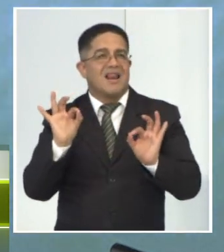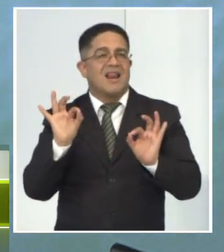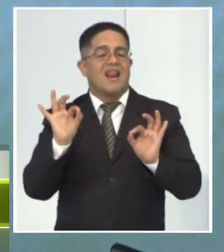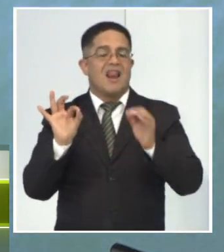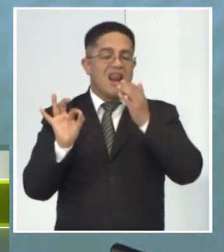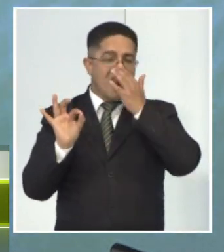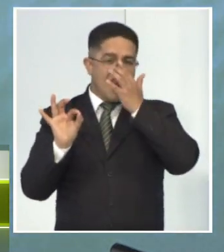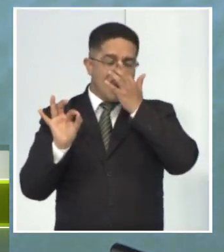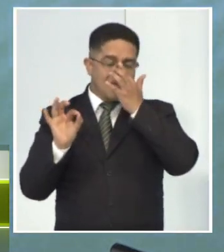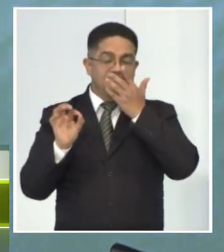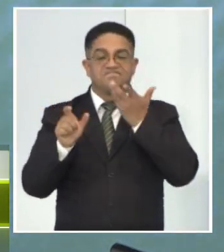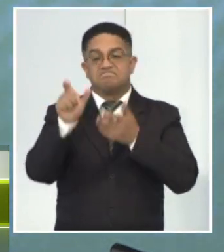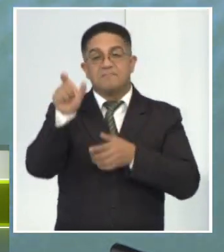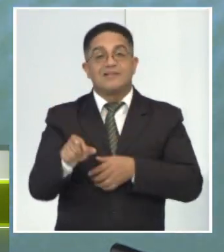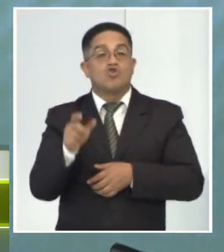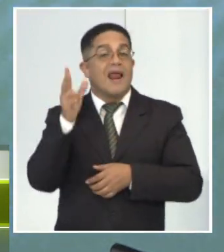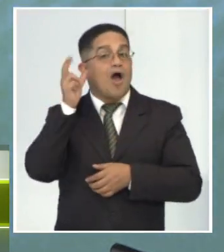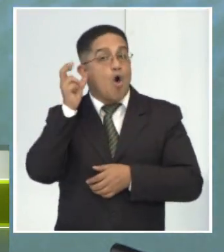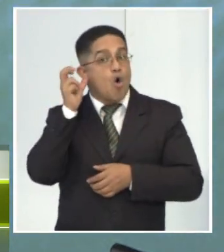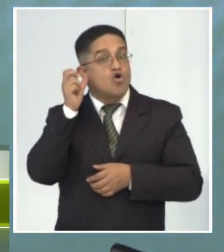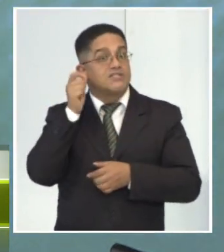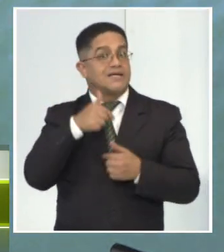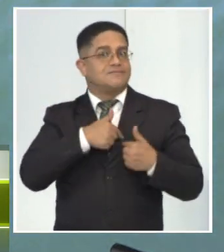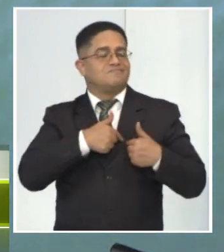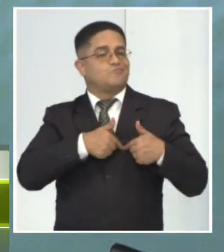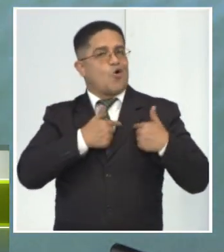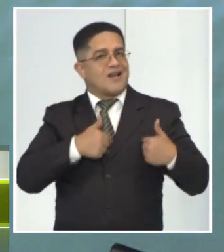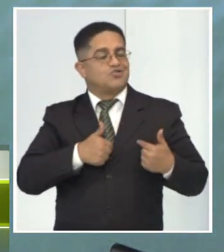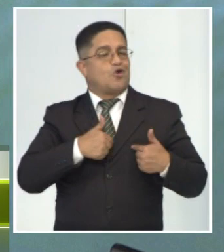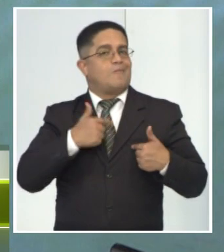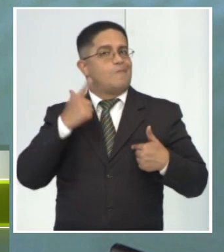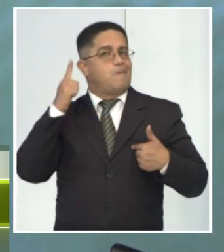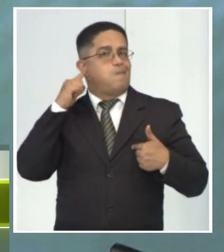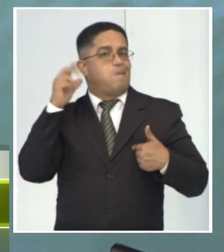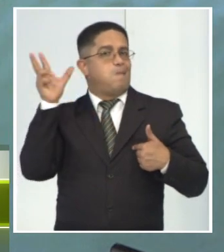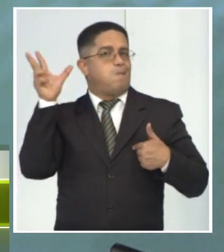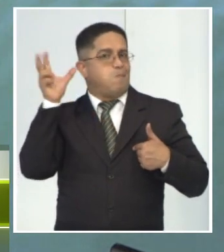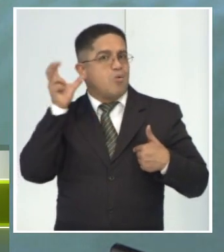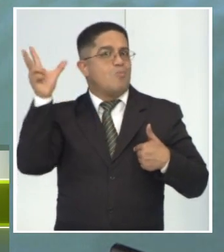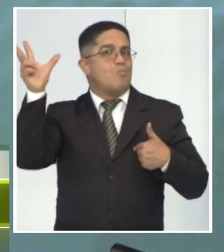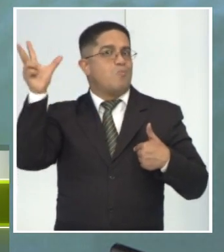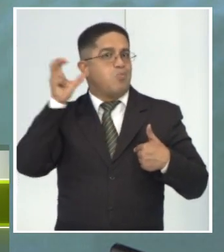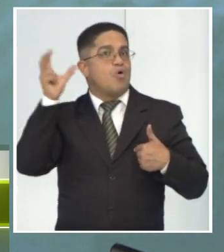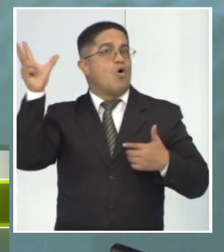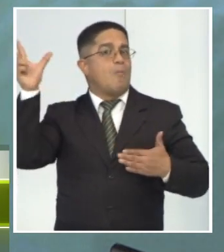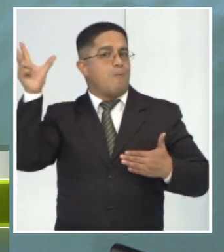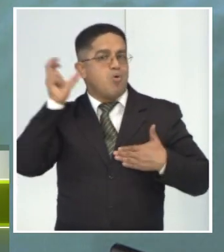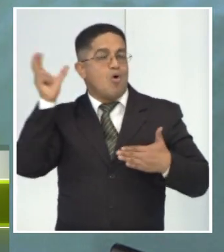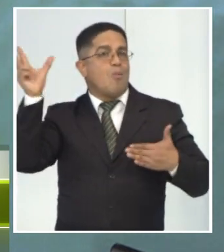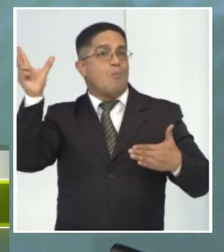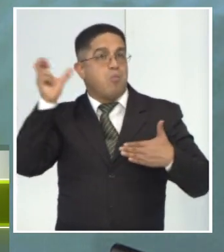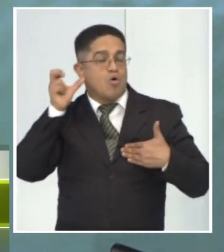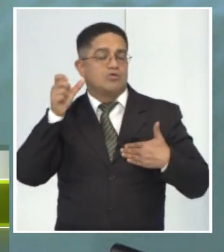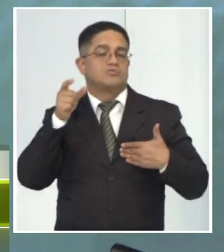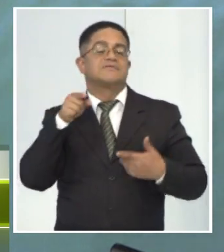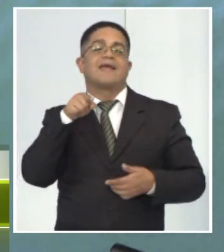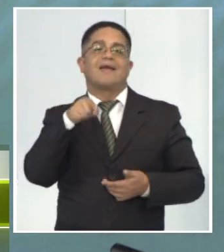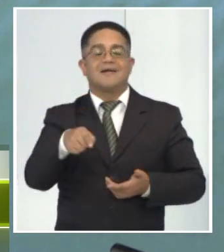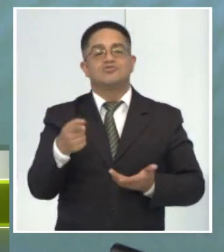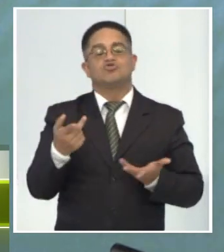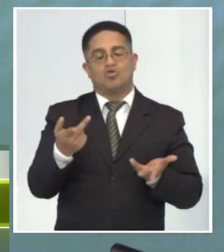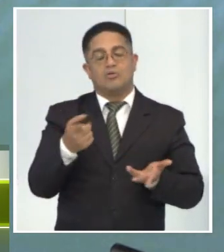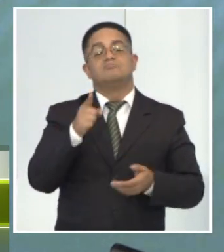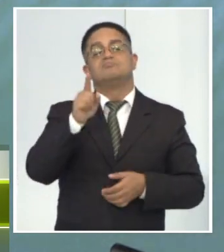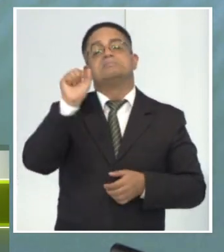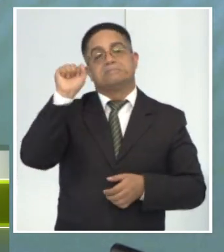decir, que la persona escucha los latidos de su corazón en el oído. En estos casos, sí les diría, esto no es un síntoma, esto